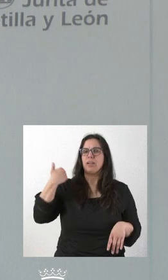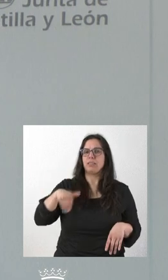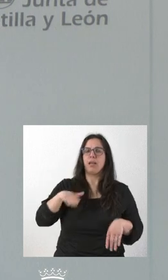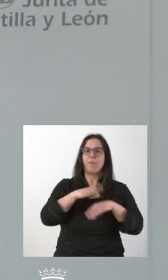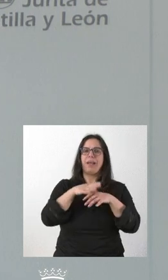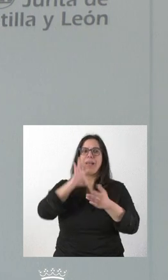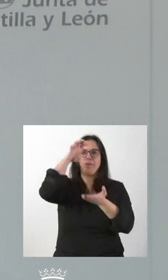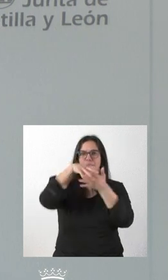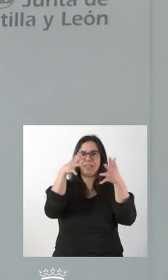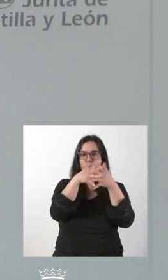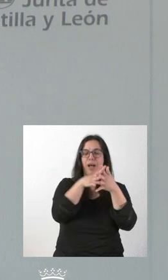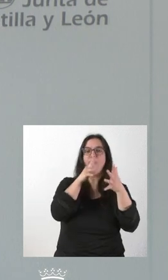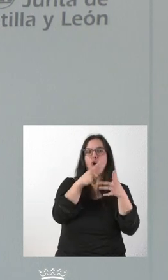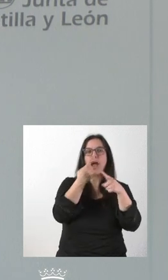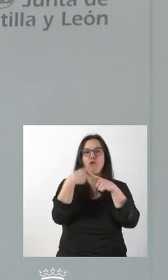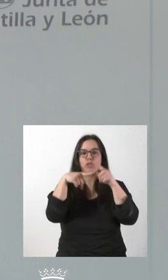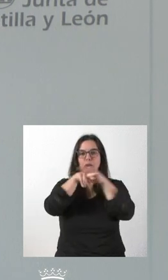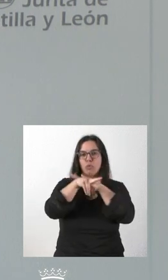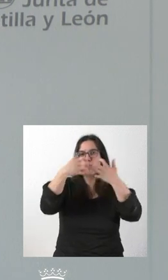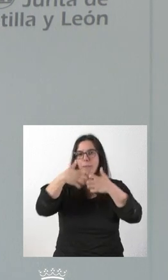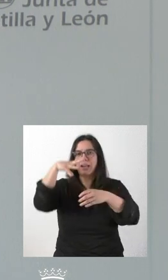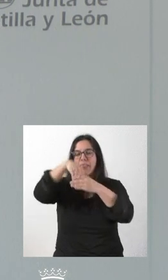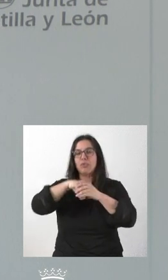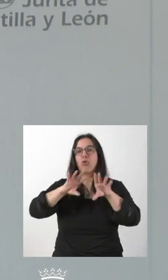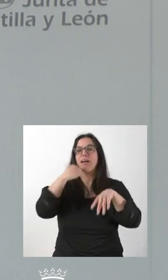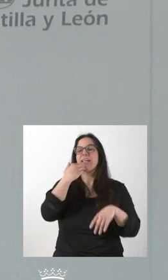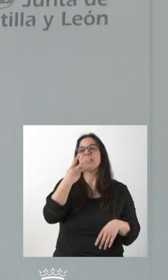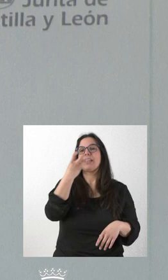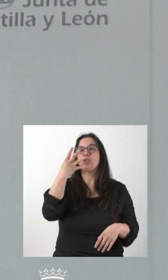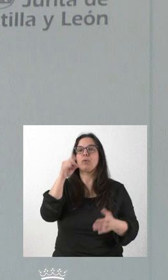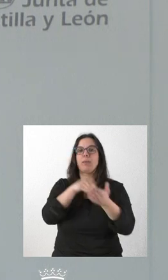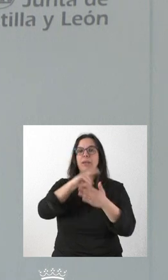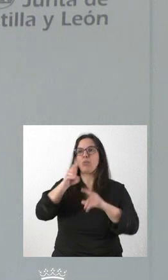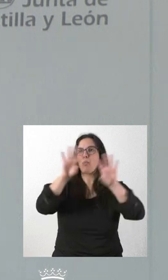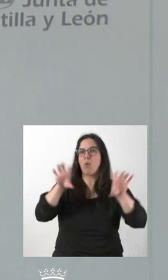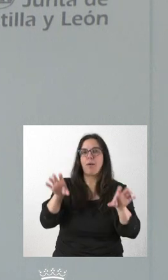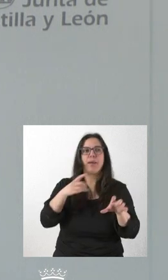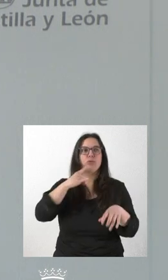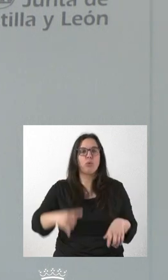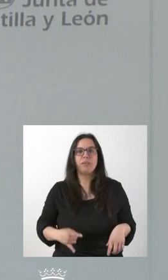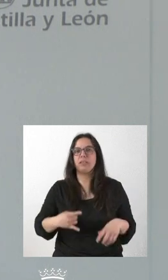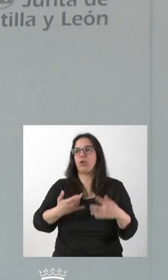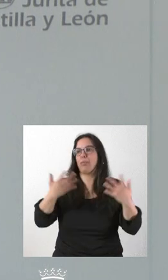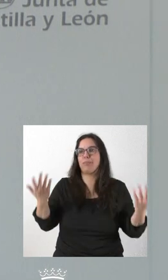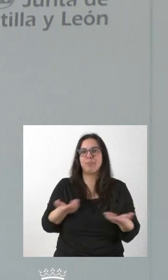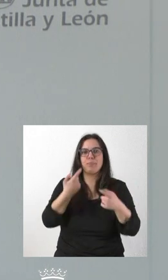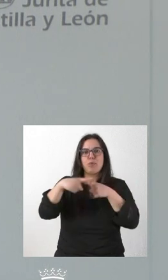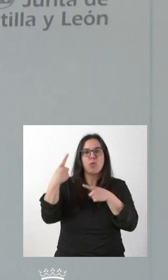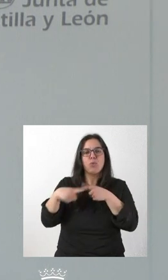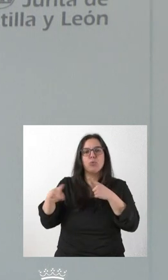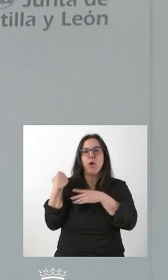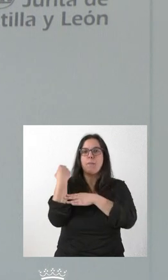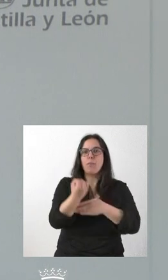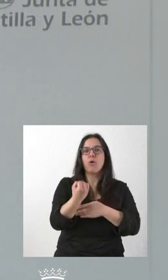infraestructura. Ahora hablamos del equipamiento, casi 350.000 euros para adquirir mobiliario, electrodoméstico, productos de